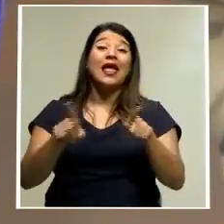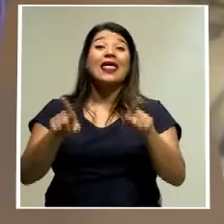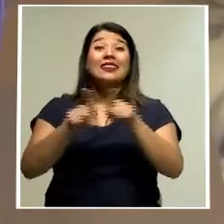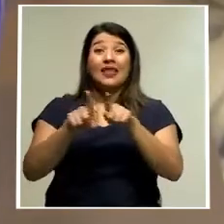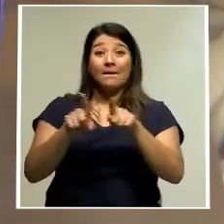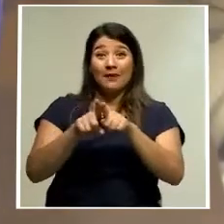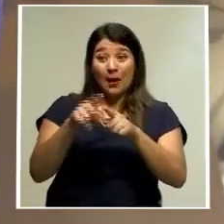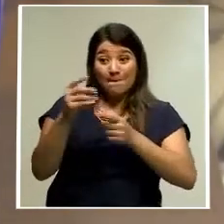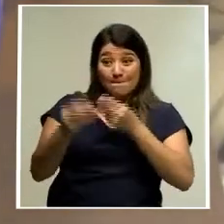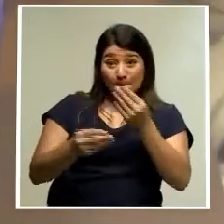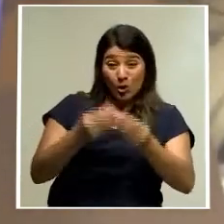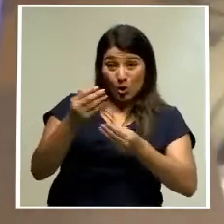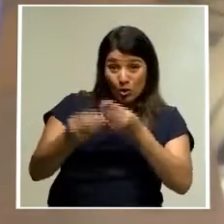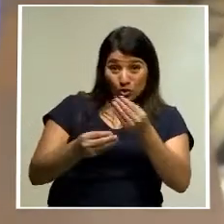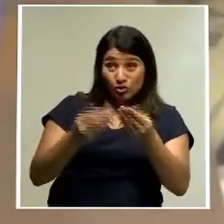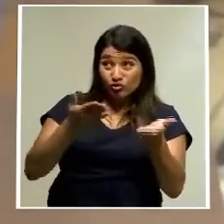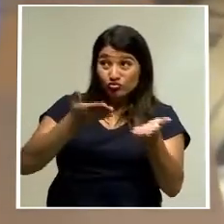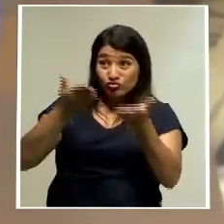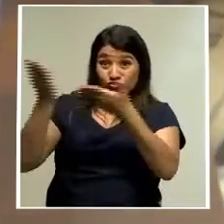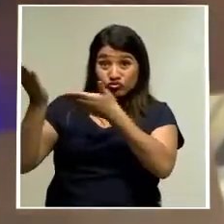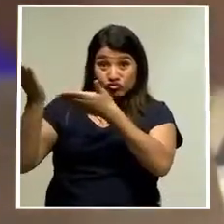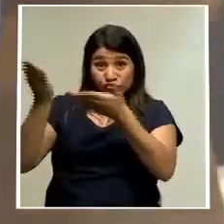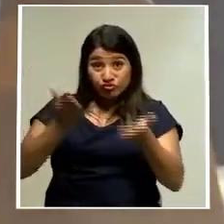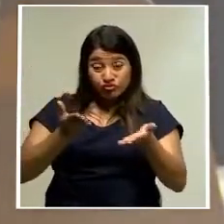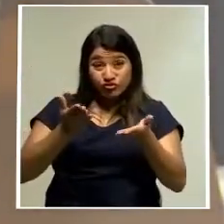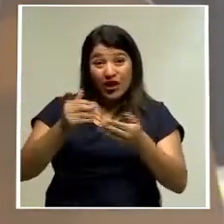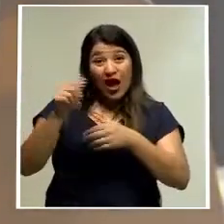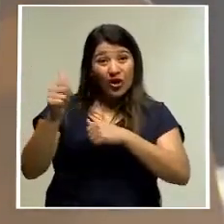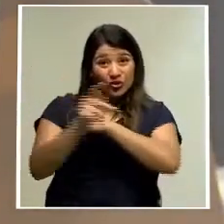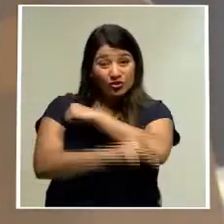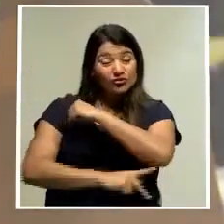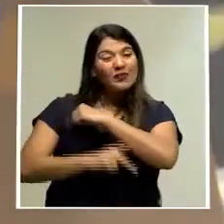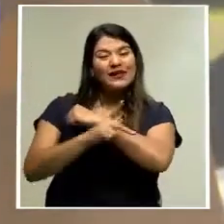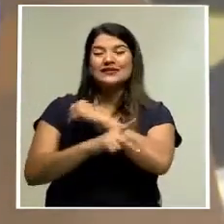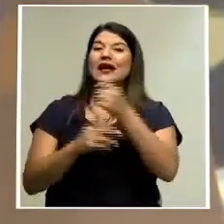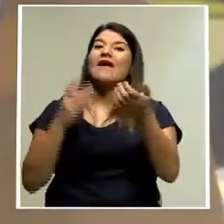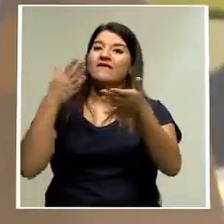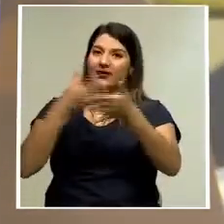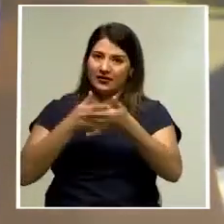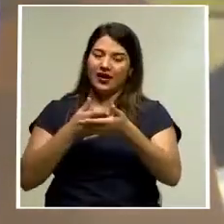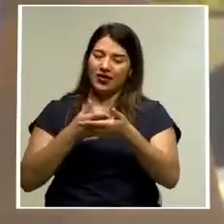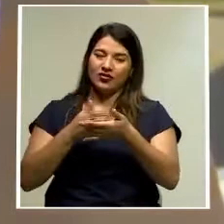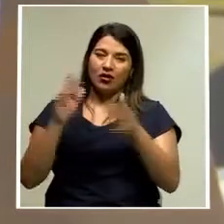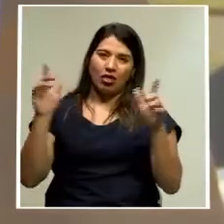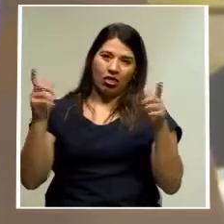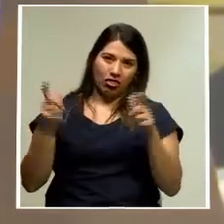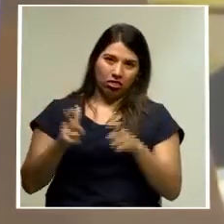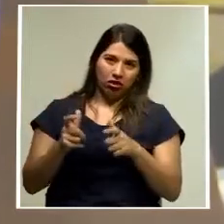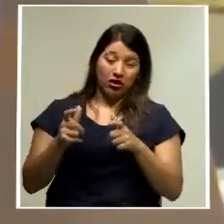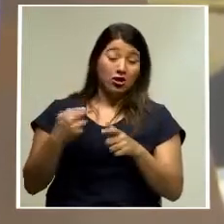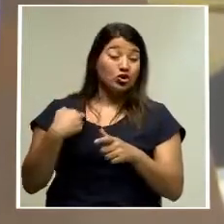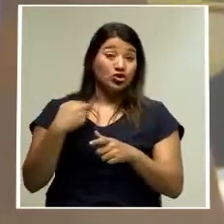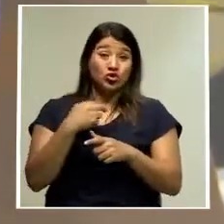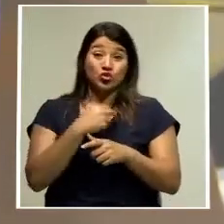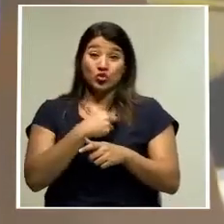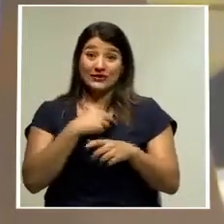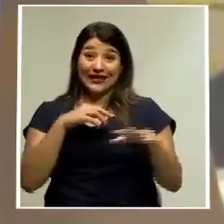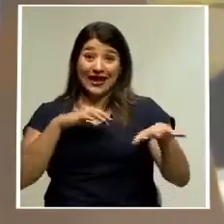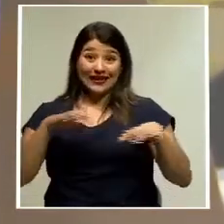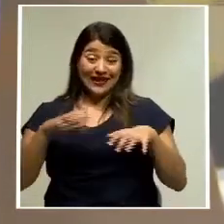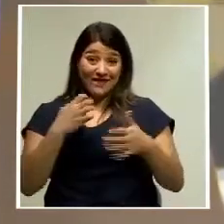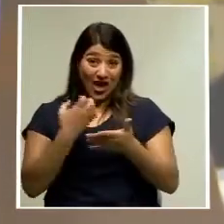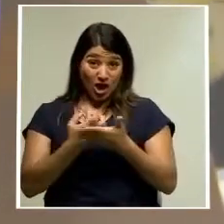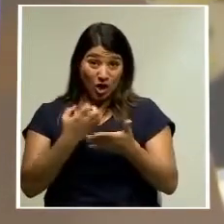nacional, se ha visto perjudicado. Los indicadores que tenemos ahora nos muestran una actividad económica en exportaciones